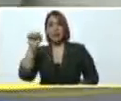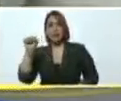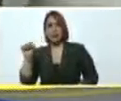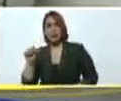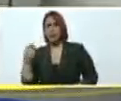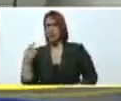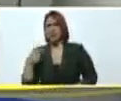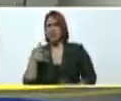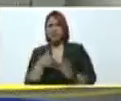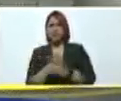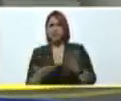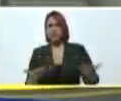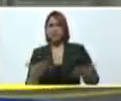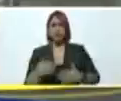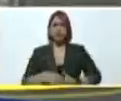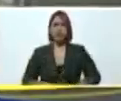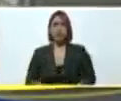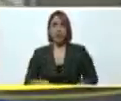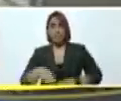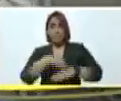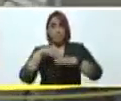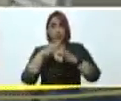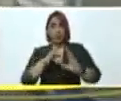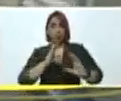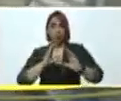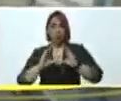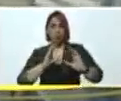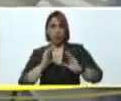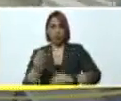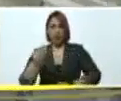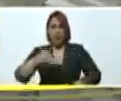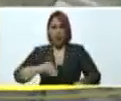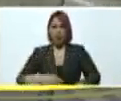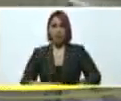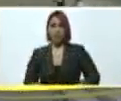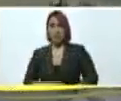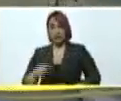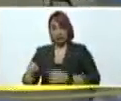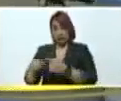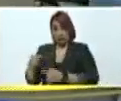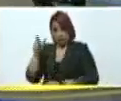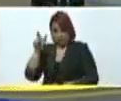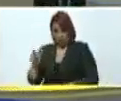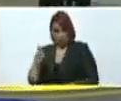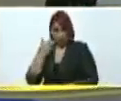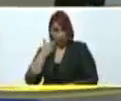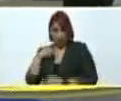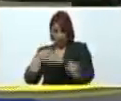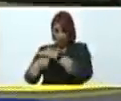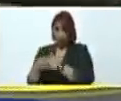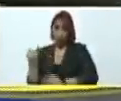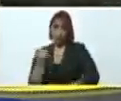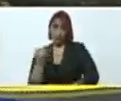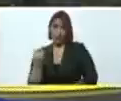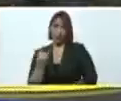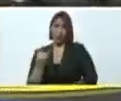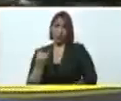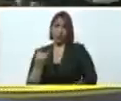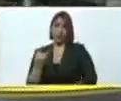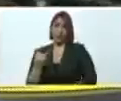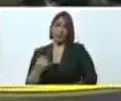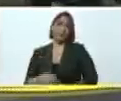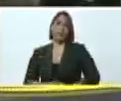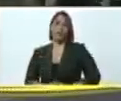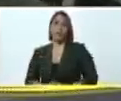¿Qué me tiene por aquí Alfred Nazaret? ¿Qué más le tenemos que decir, doctor? Bueno, después que el paciente está en esta habitación, en el momento que la médula